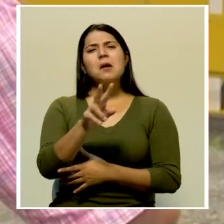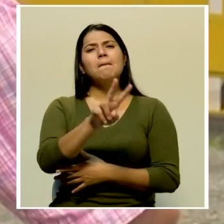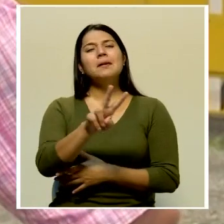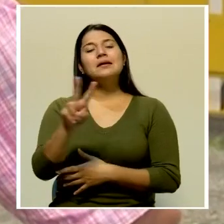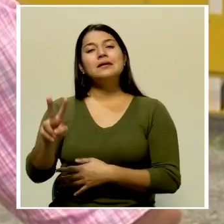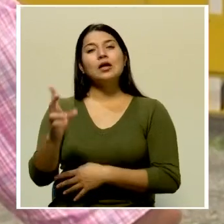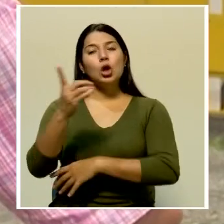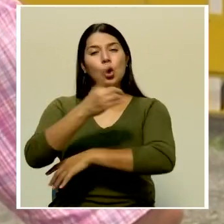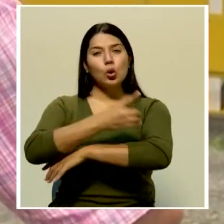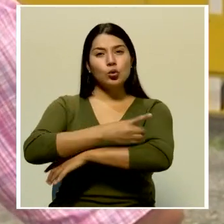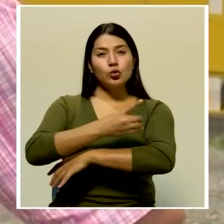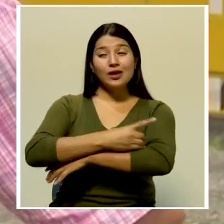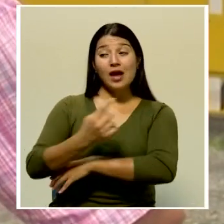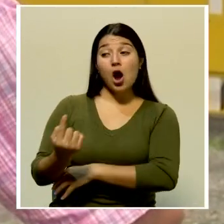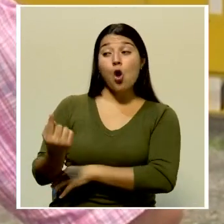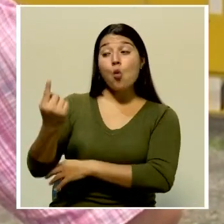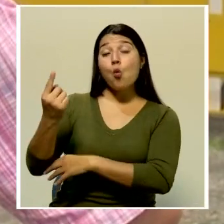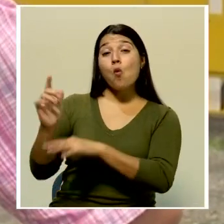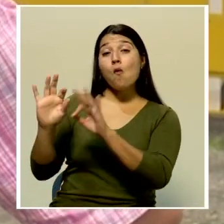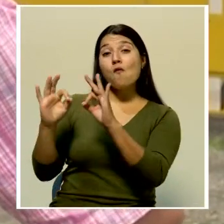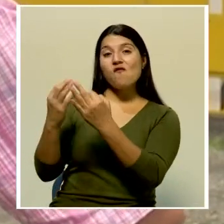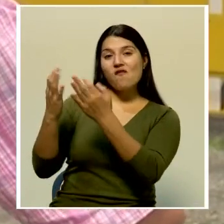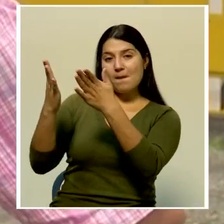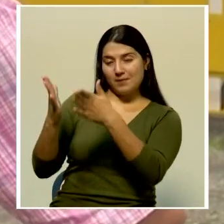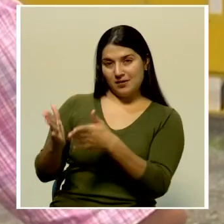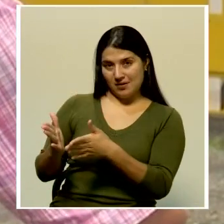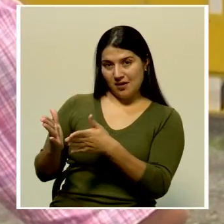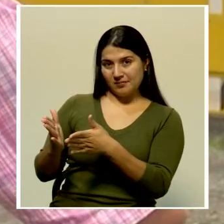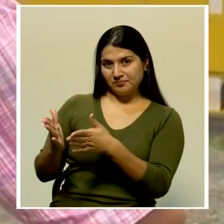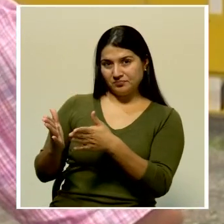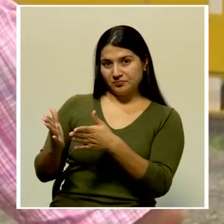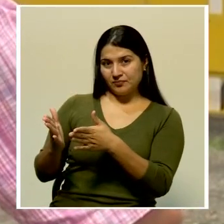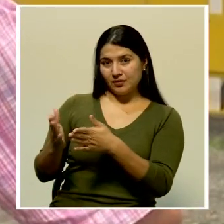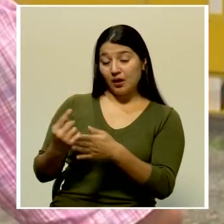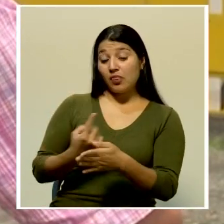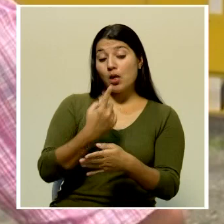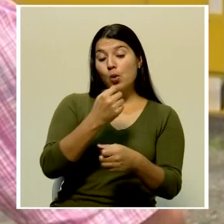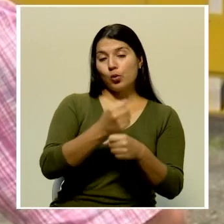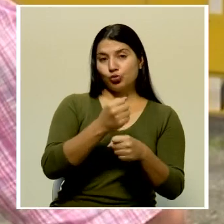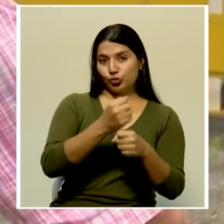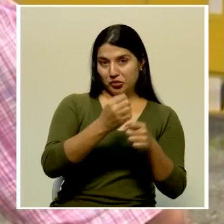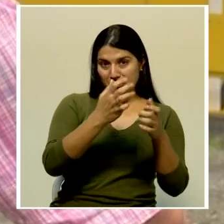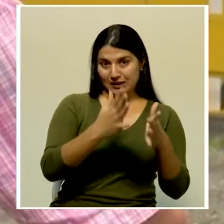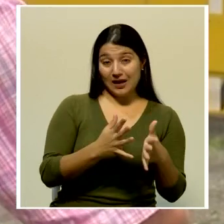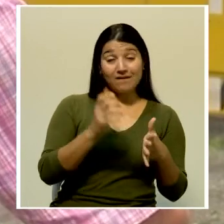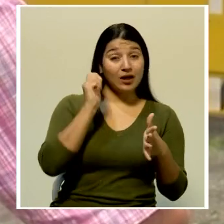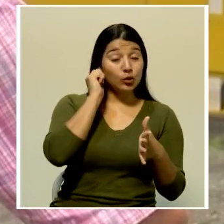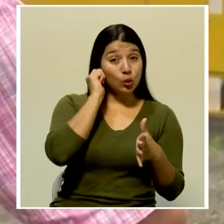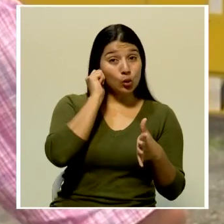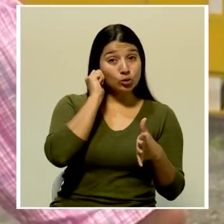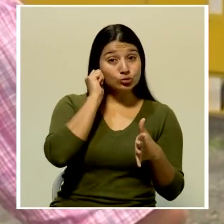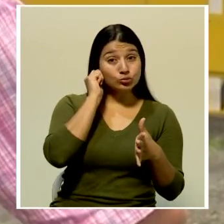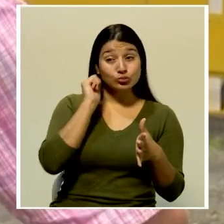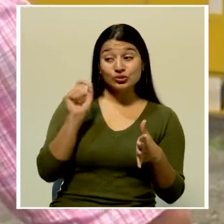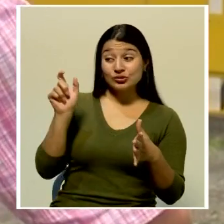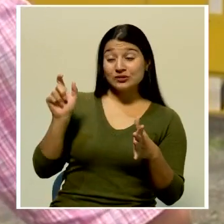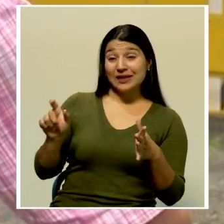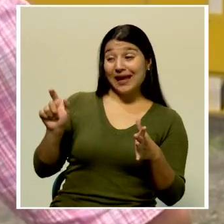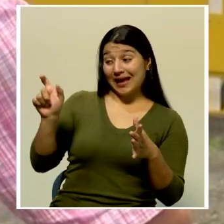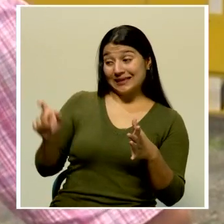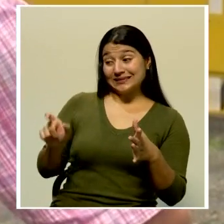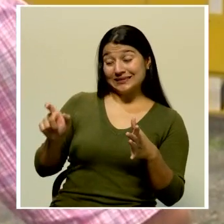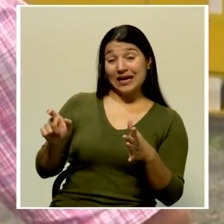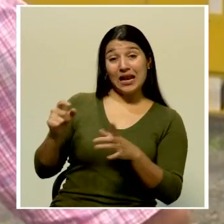un familiar de una de las trabajadoras con dio